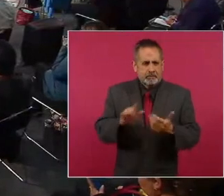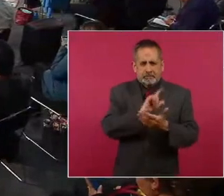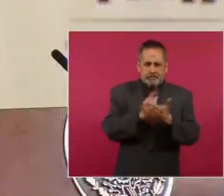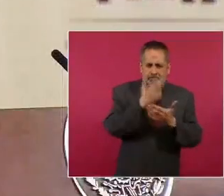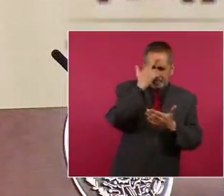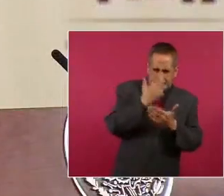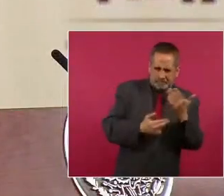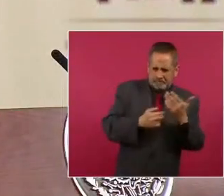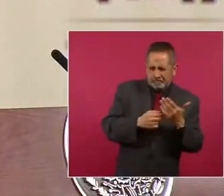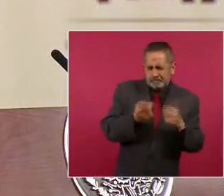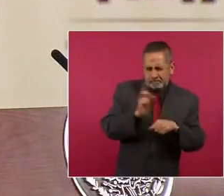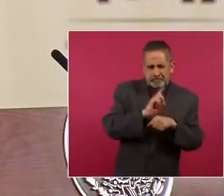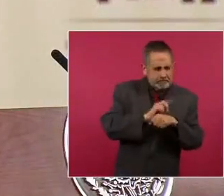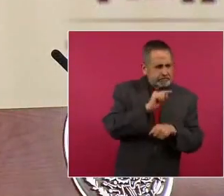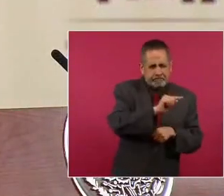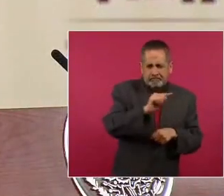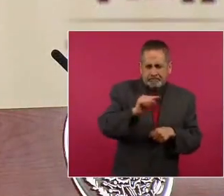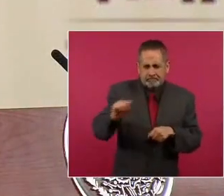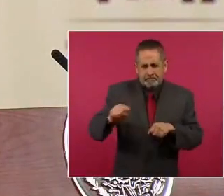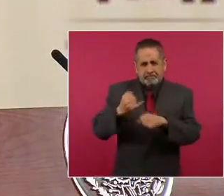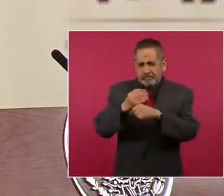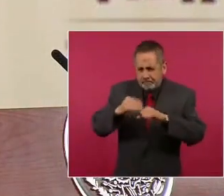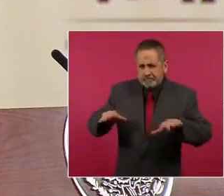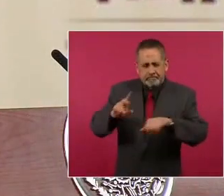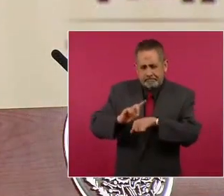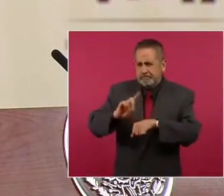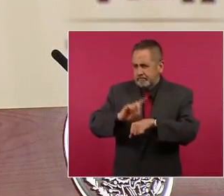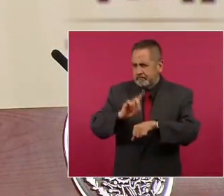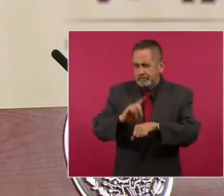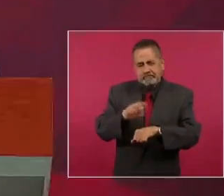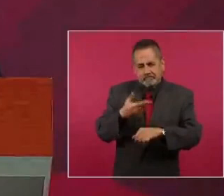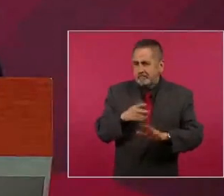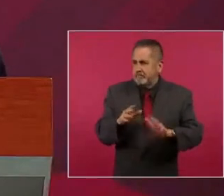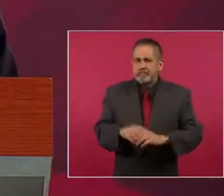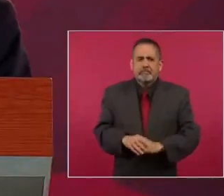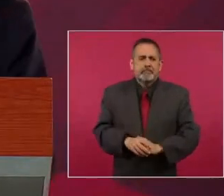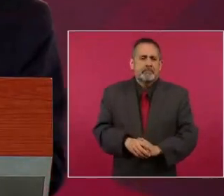cometen son informes diarios este